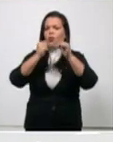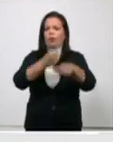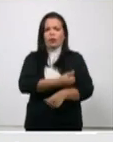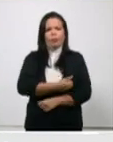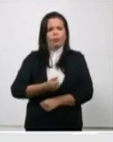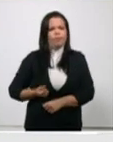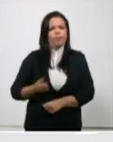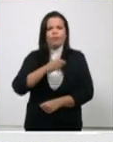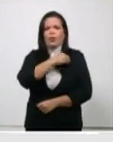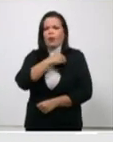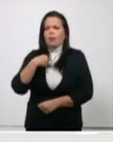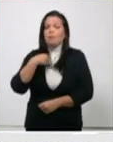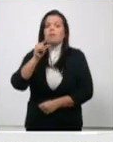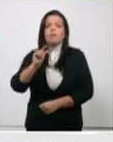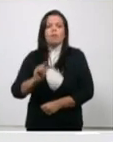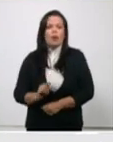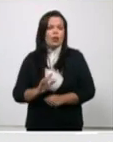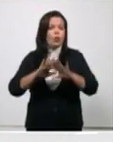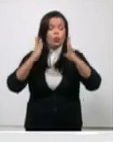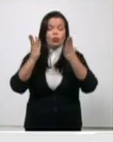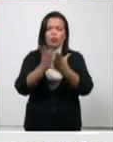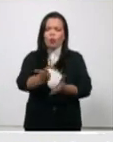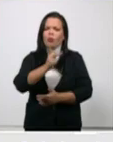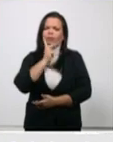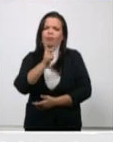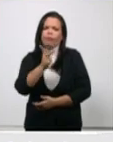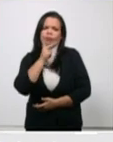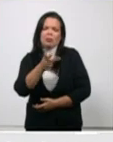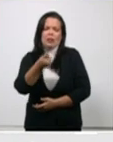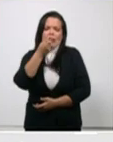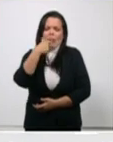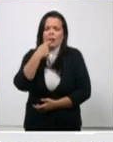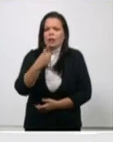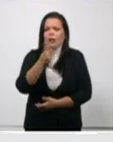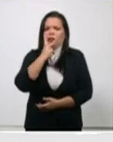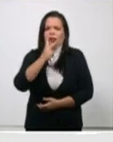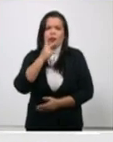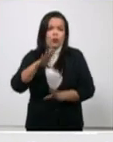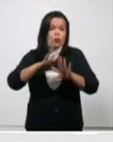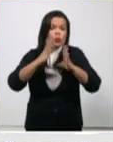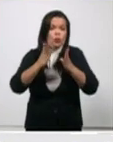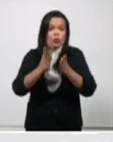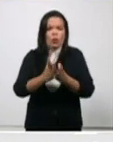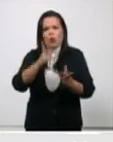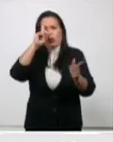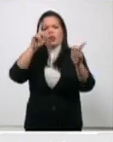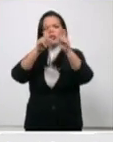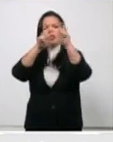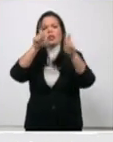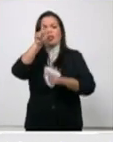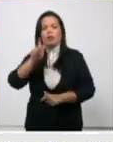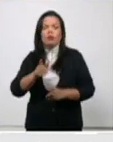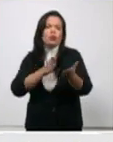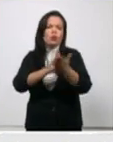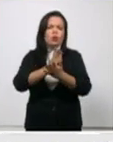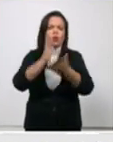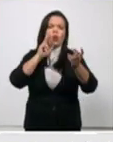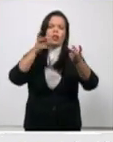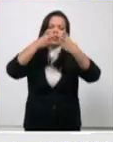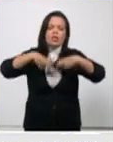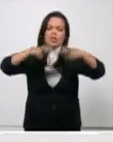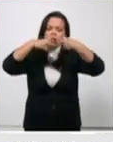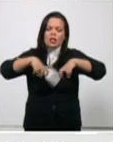se hacen el esfuerzo los científicos buscando nuevas modalidades de tratamiento